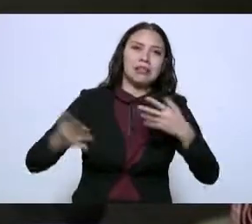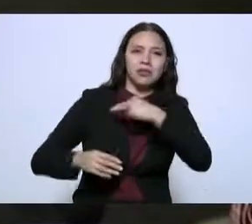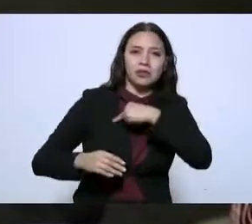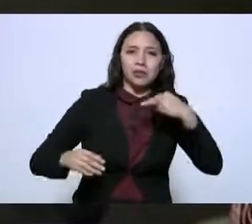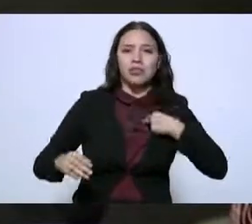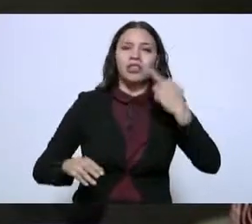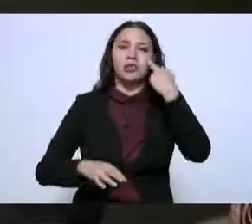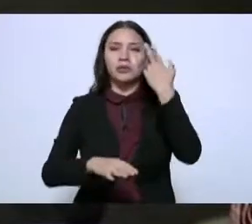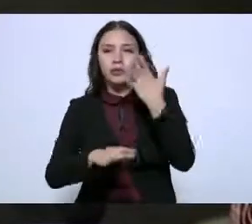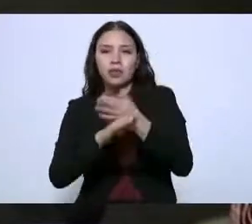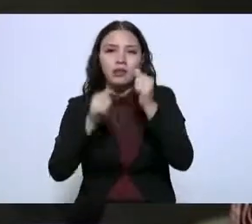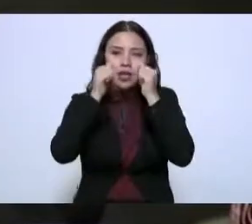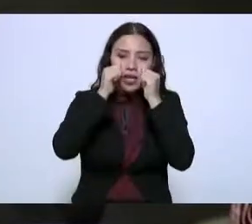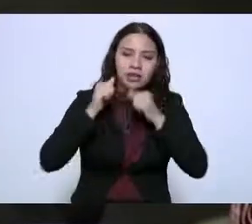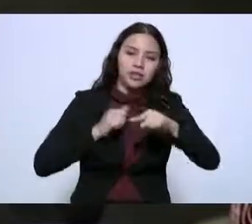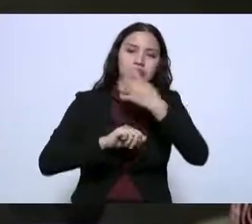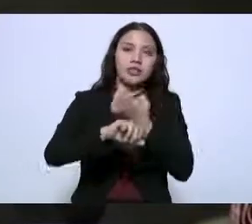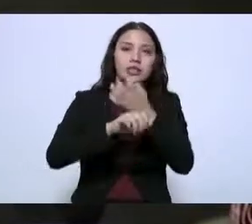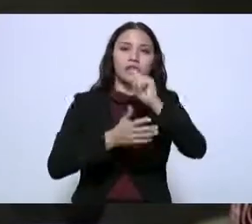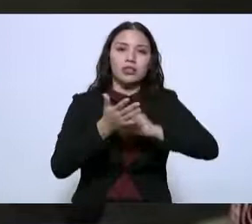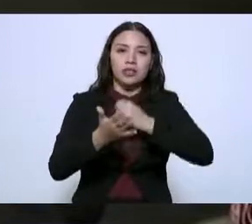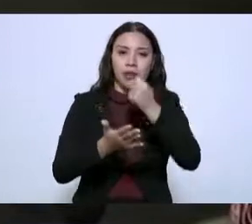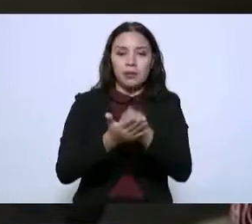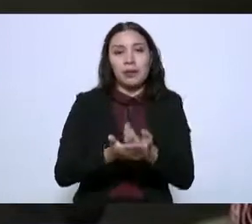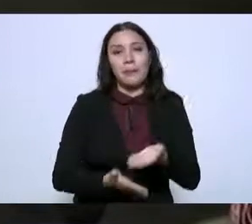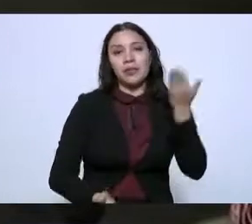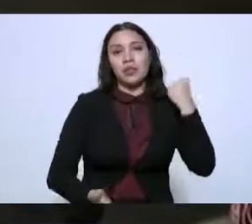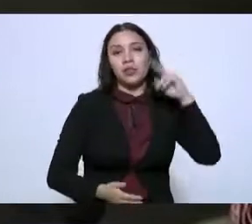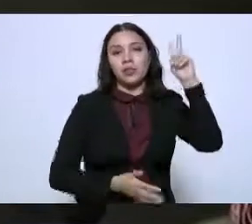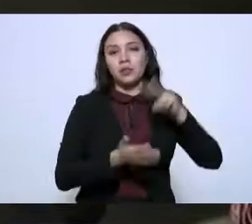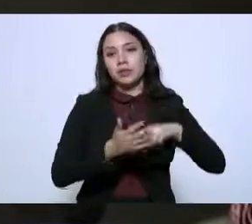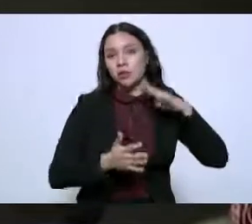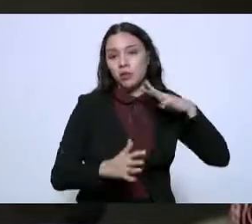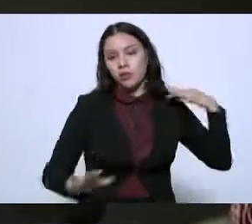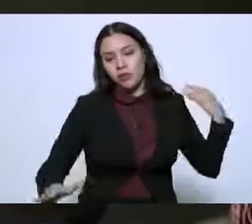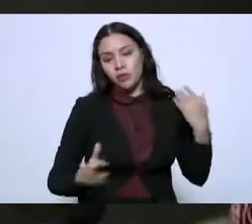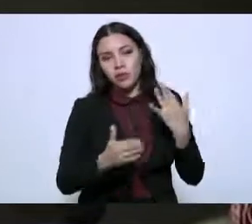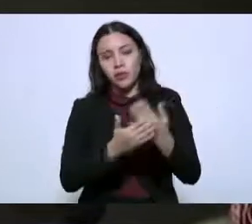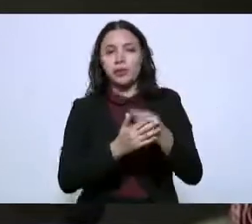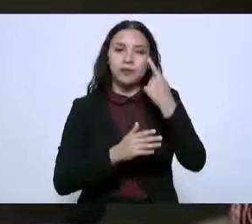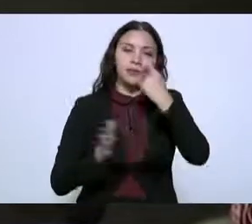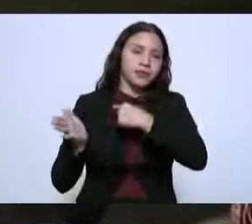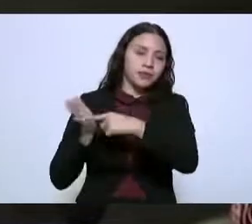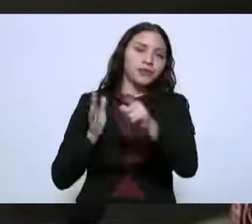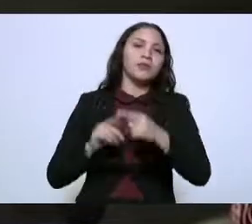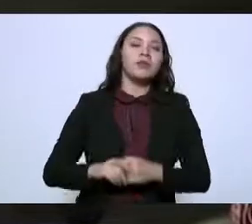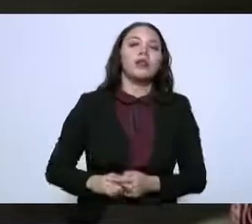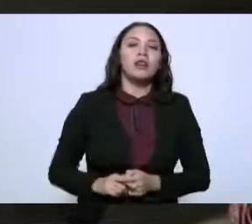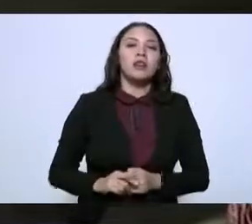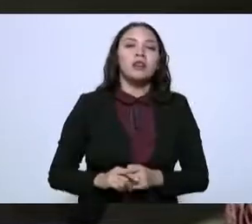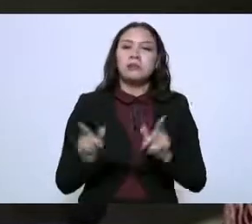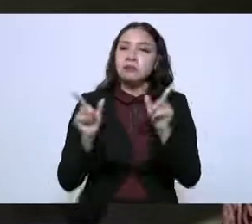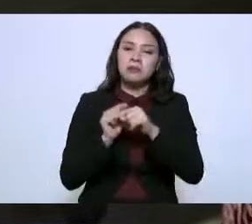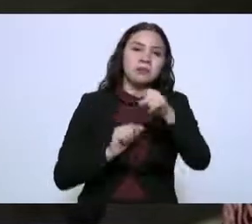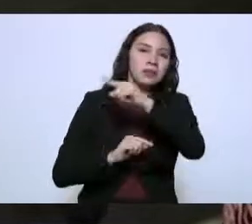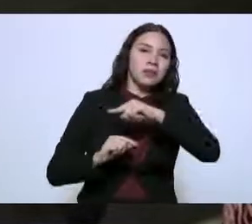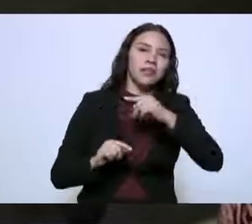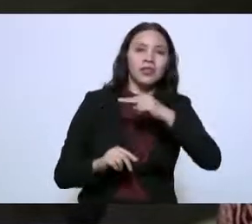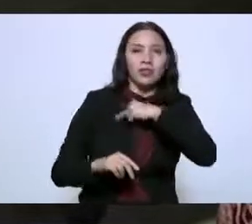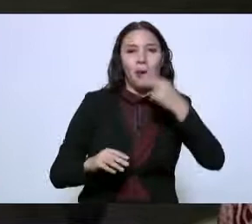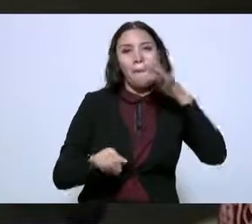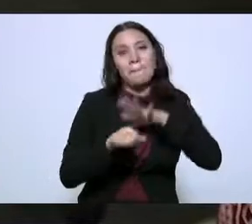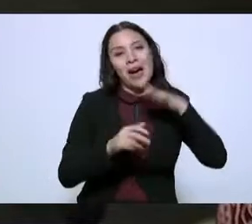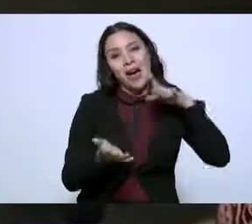intervenciones que se realizaron aquí en el estado de Tamaulipas en el 2019 siguiente lámina y bueno la mayoría de las